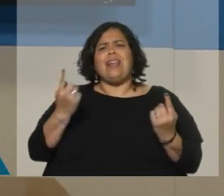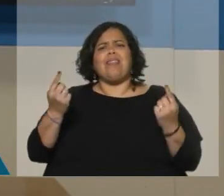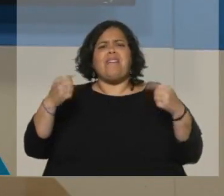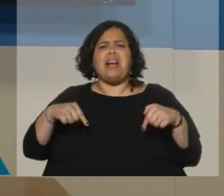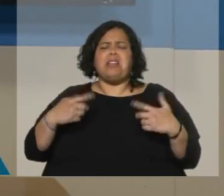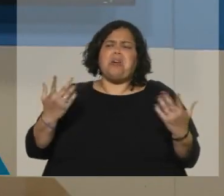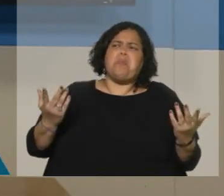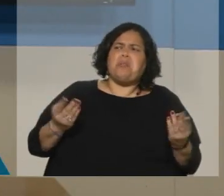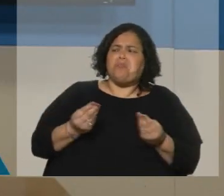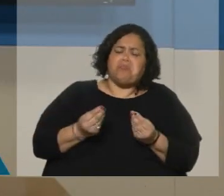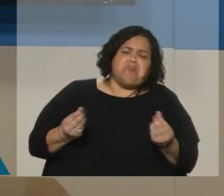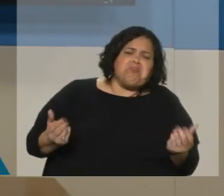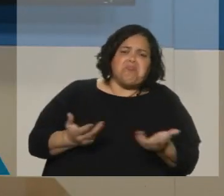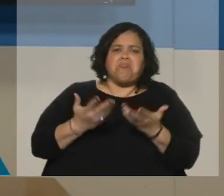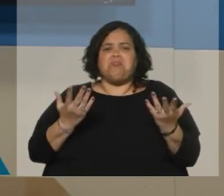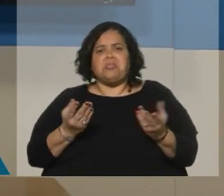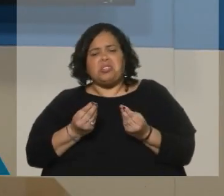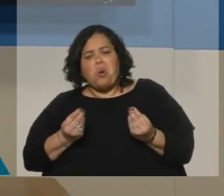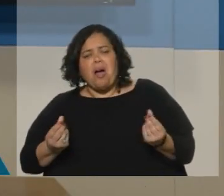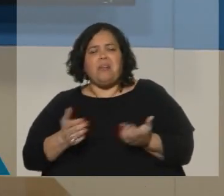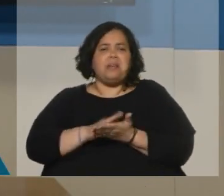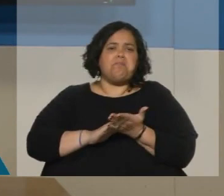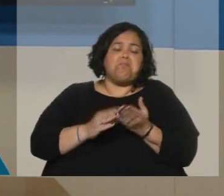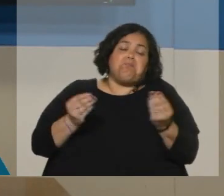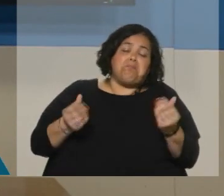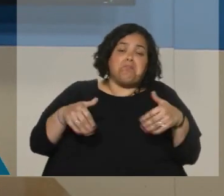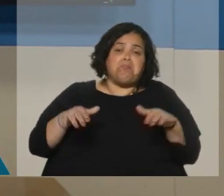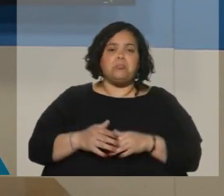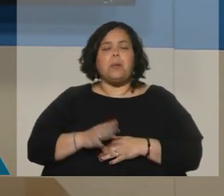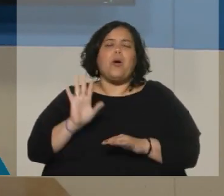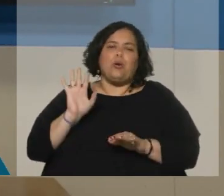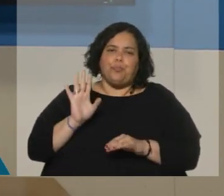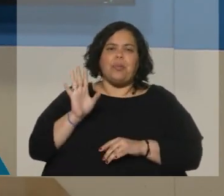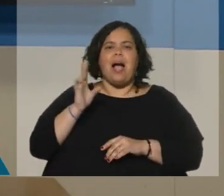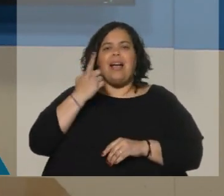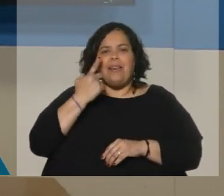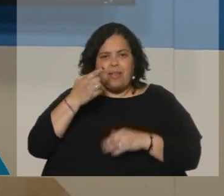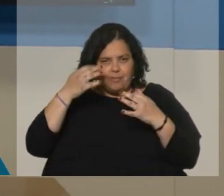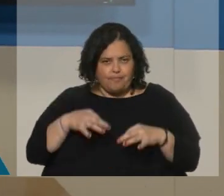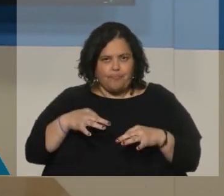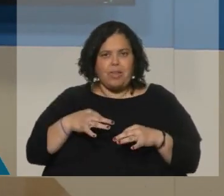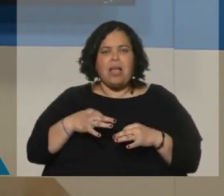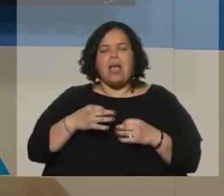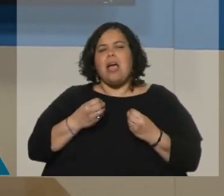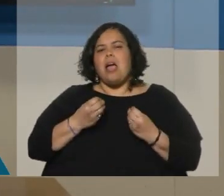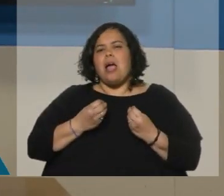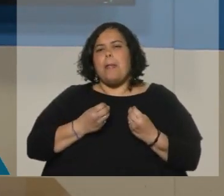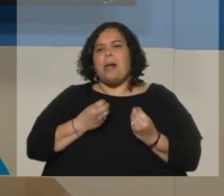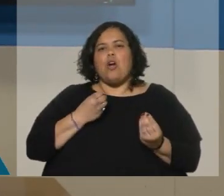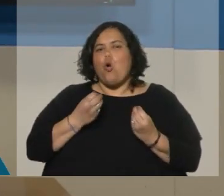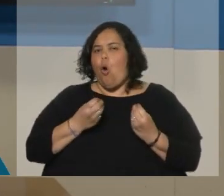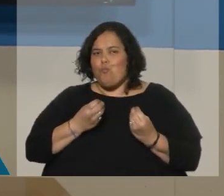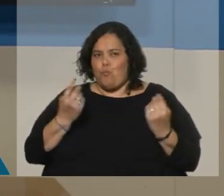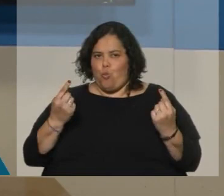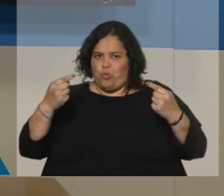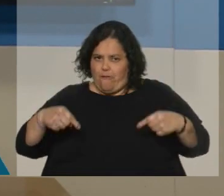¿Deslucido? Light, escuché yo. Puede ser, más o menos lo mismo. lucido. Hay que ponerse un poco en perspectiva de lo que son los